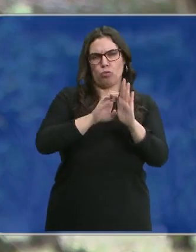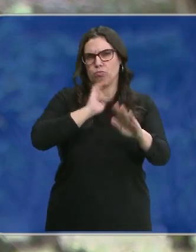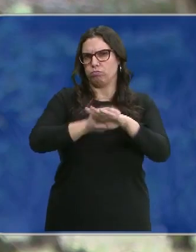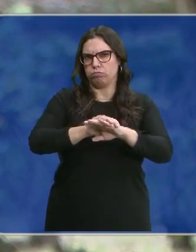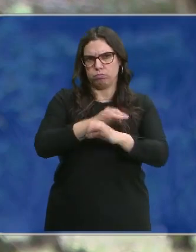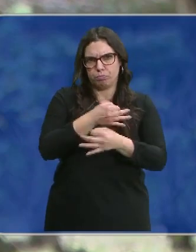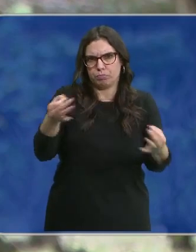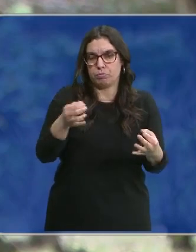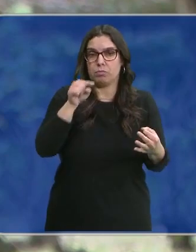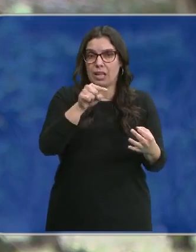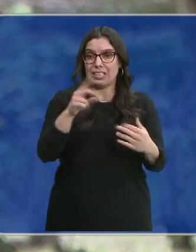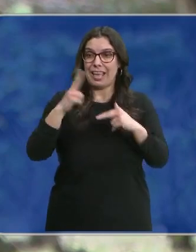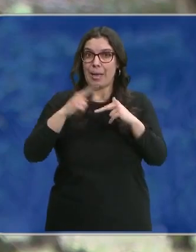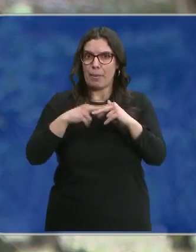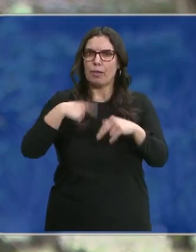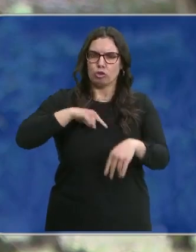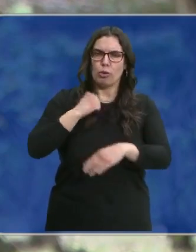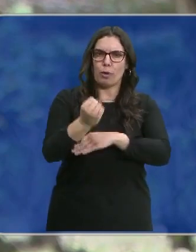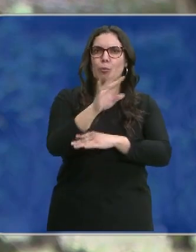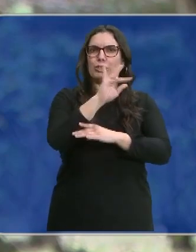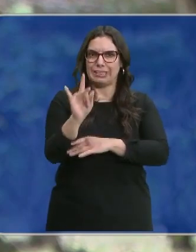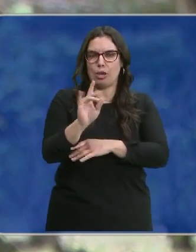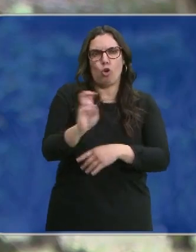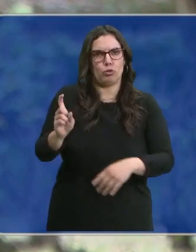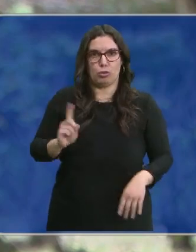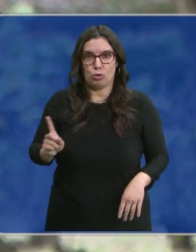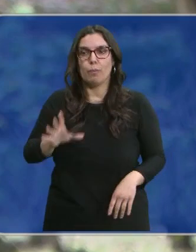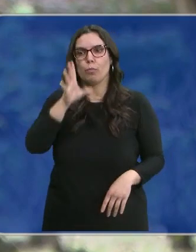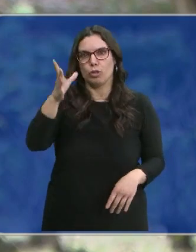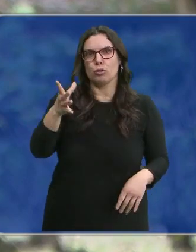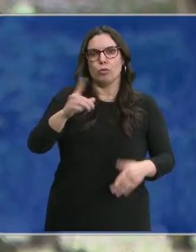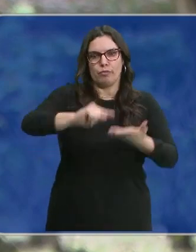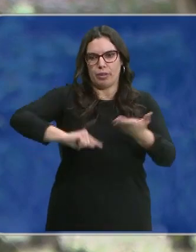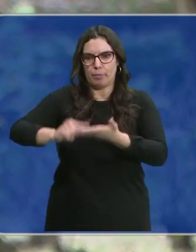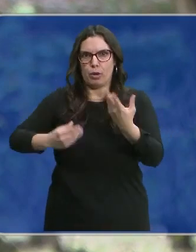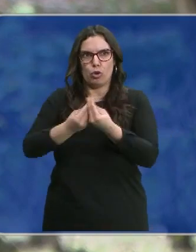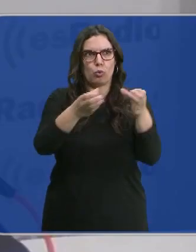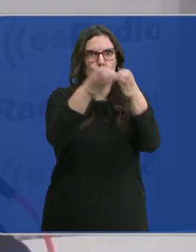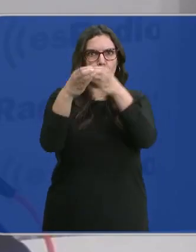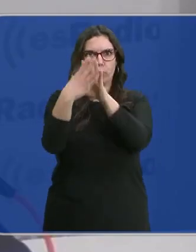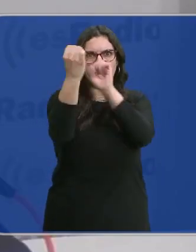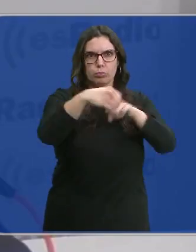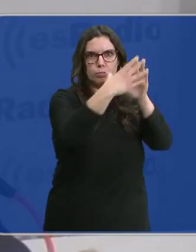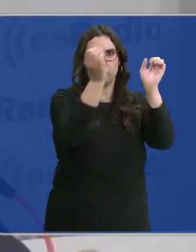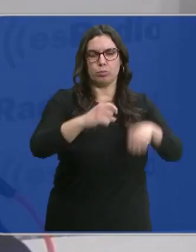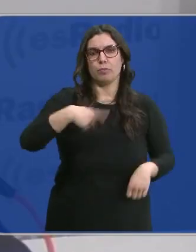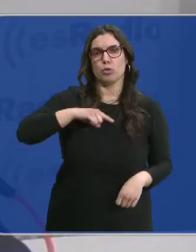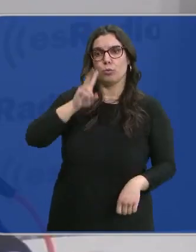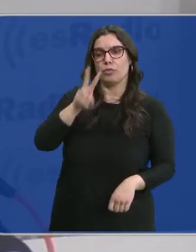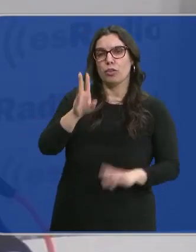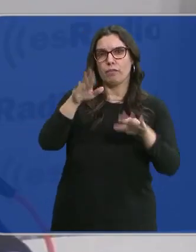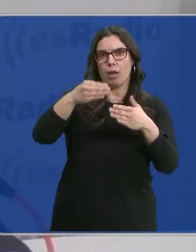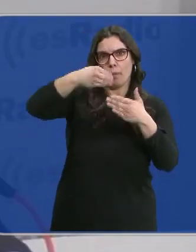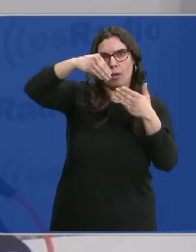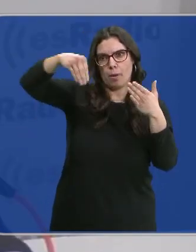Constitución. Y esas son las enmiendas que apoya el PSOE, por eso las ha firmado con otros grupos parlamentarios. Hemos visto cómo se amplía